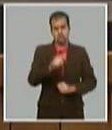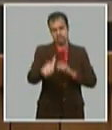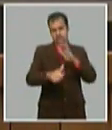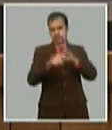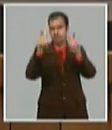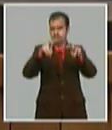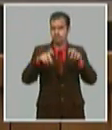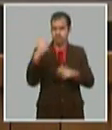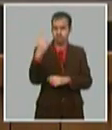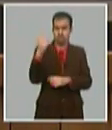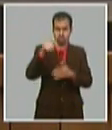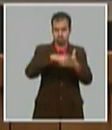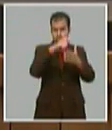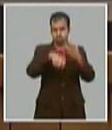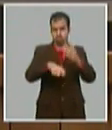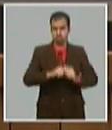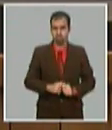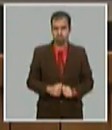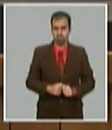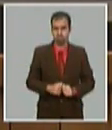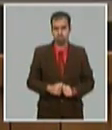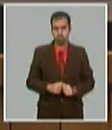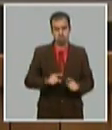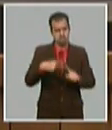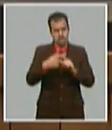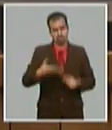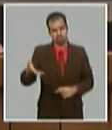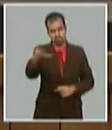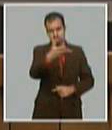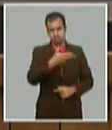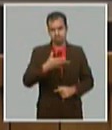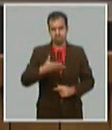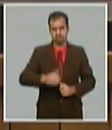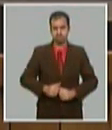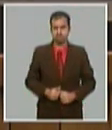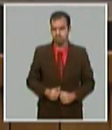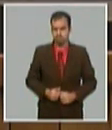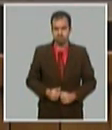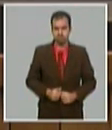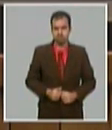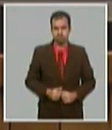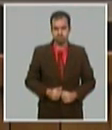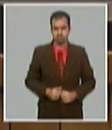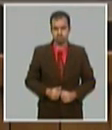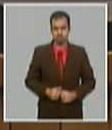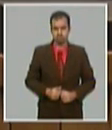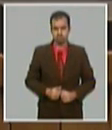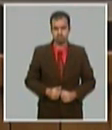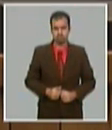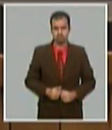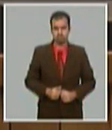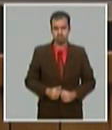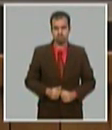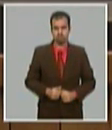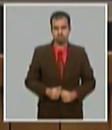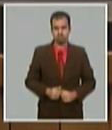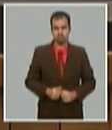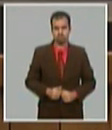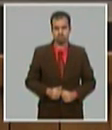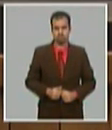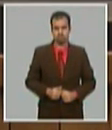diputadas y diputados, invitados. Nos corresponde presentar un resumen